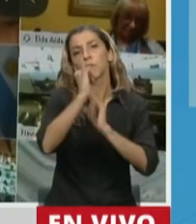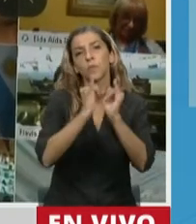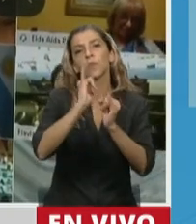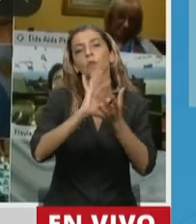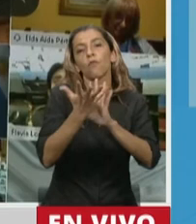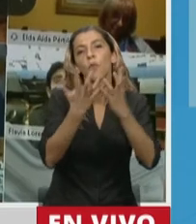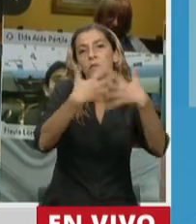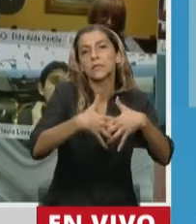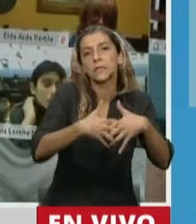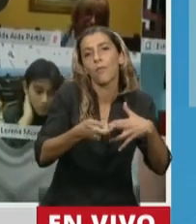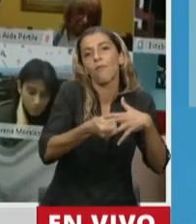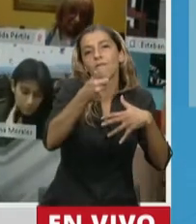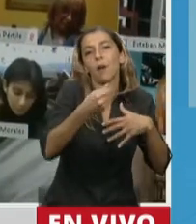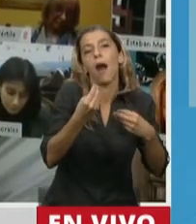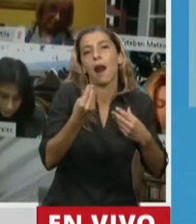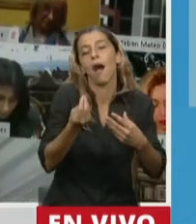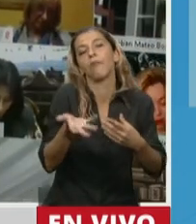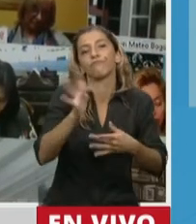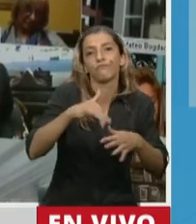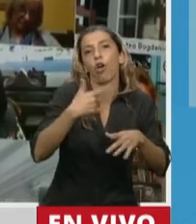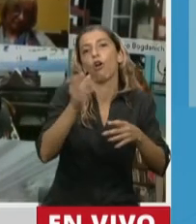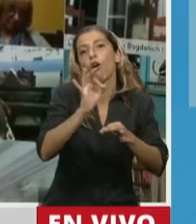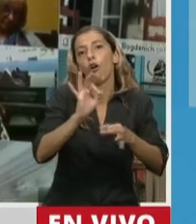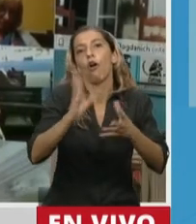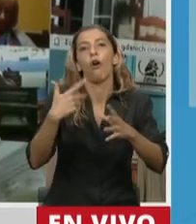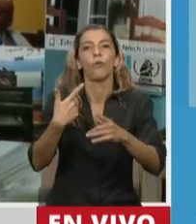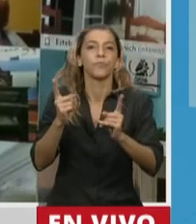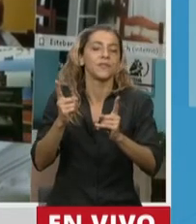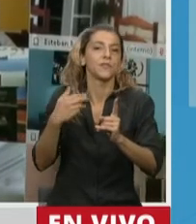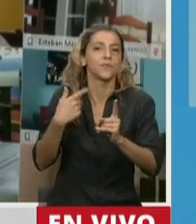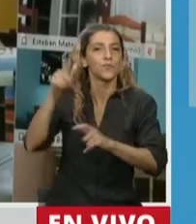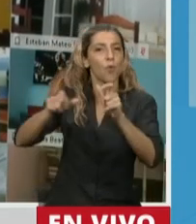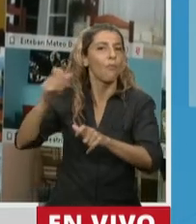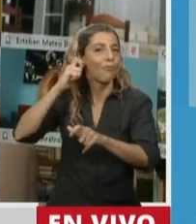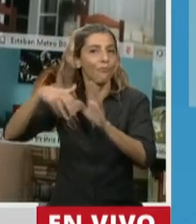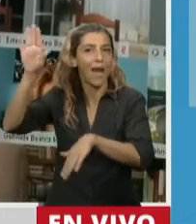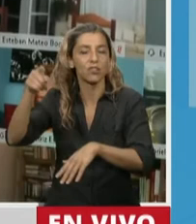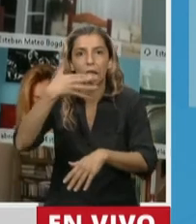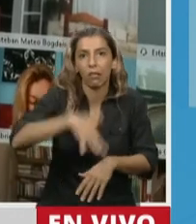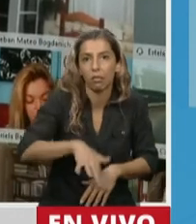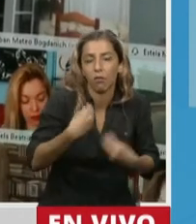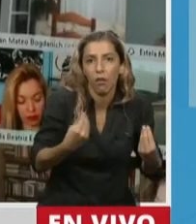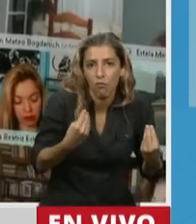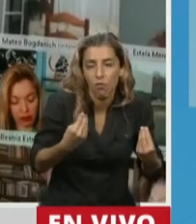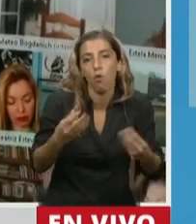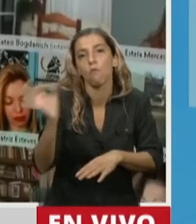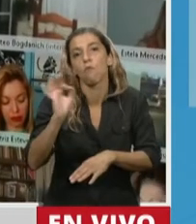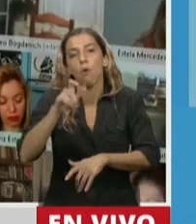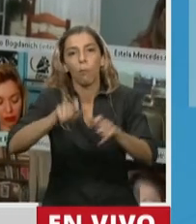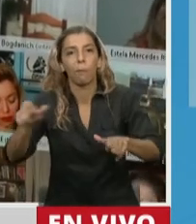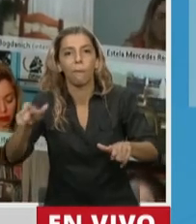deberán usarlo con mayor frecuencia, como son nuestras personas mayores, los sectores más vulnerables,